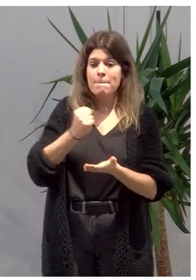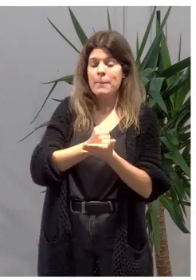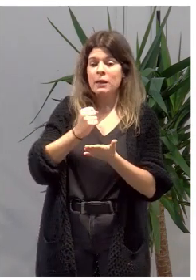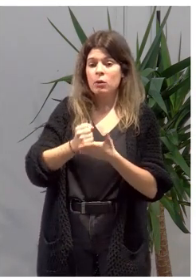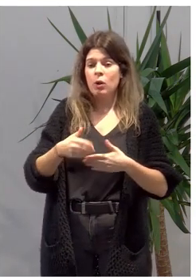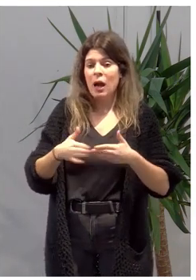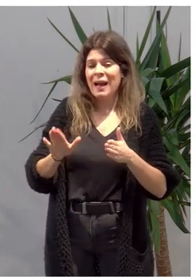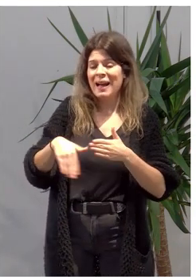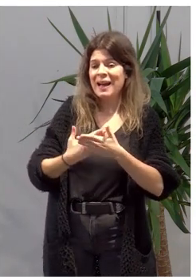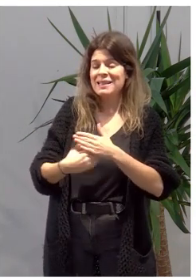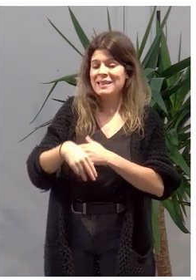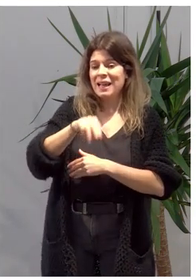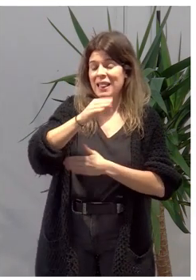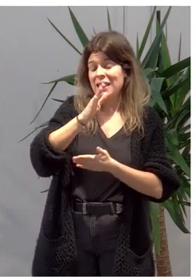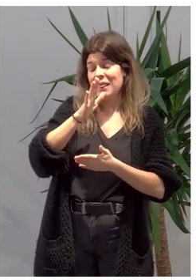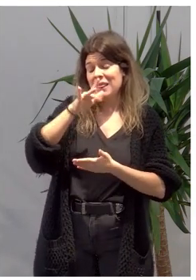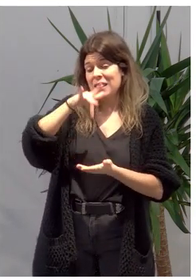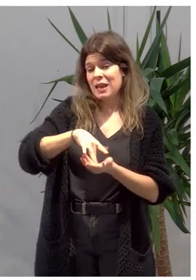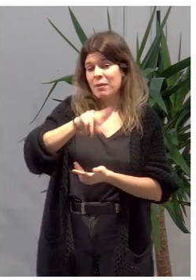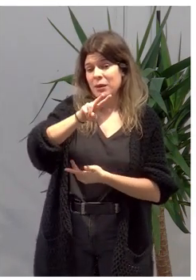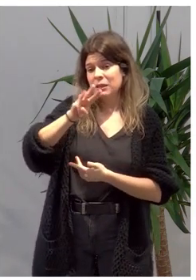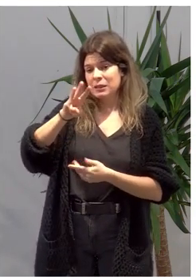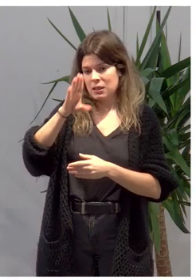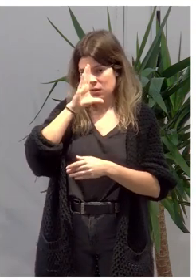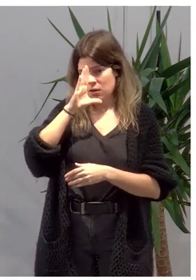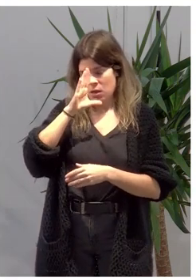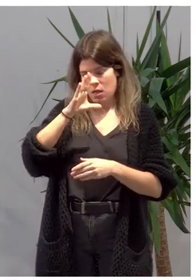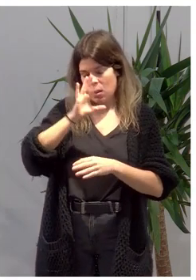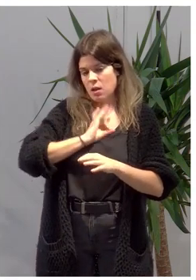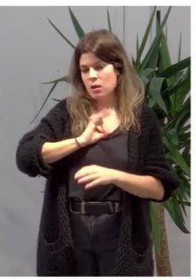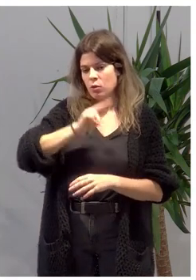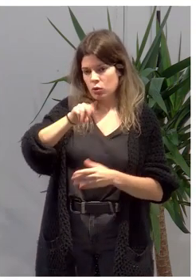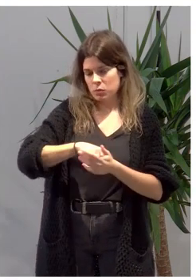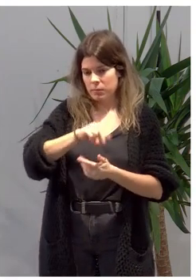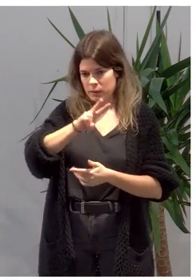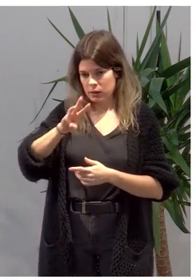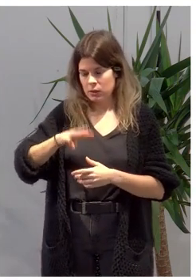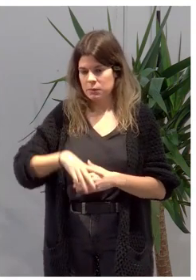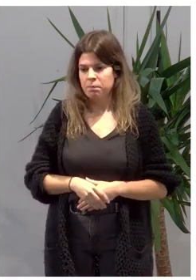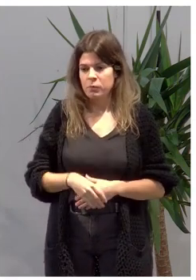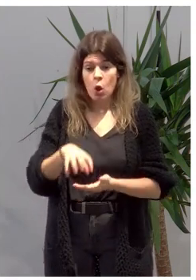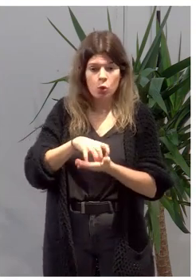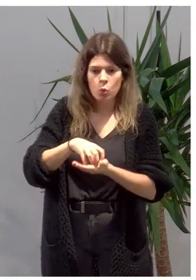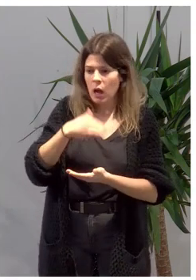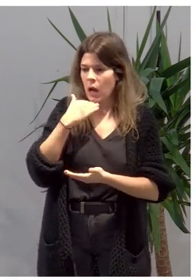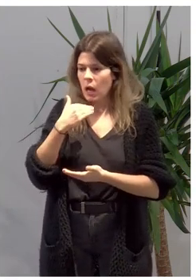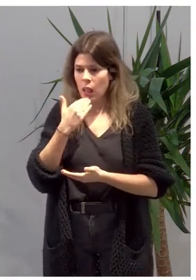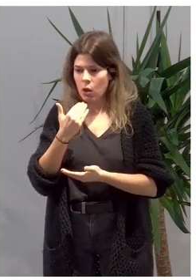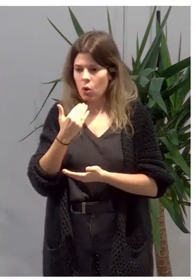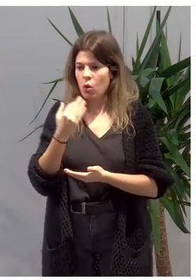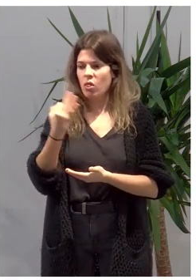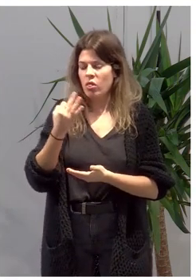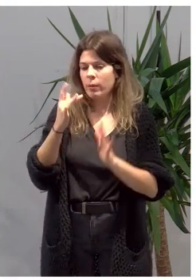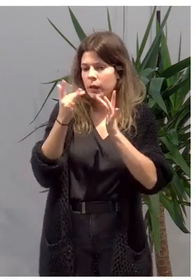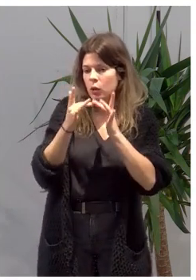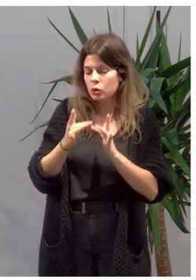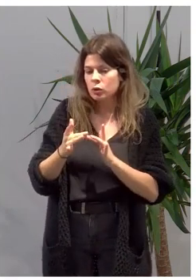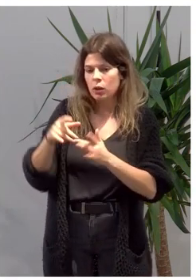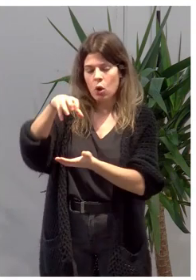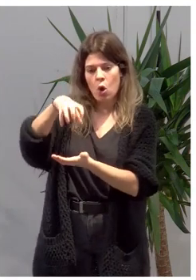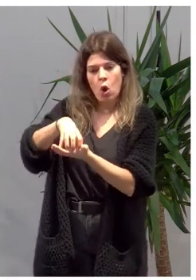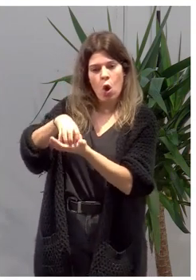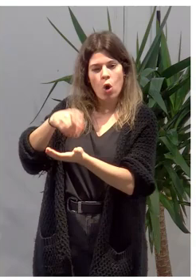hasta el día 23 de enero del 2023. Y cualquier duda o de eso tenéis que contactar con el